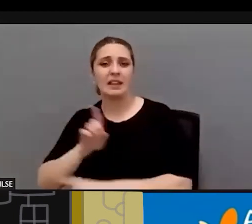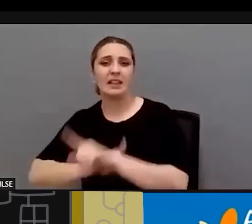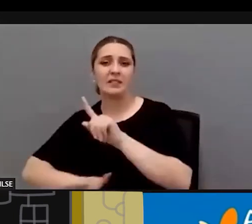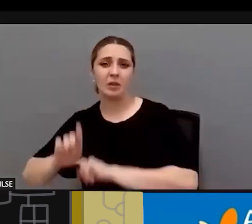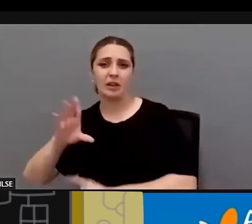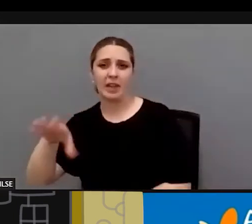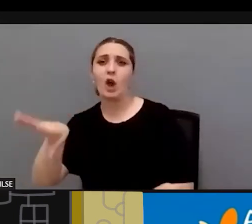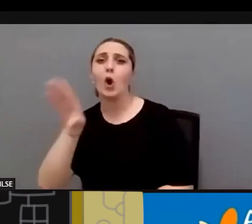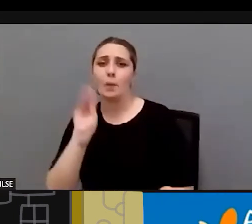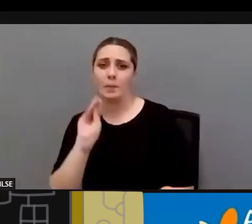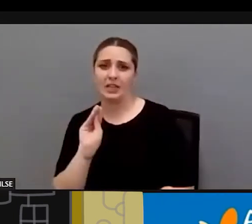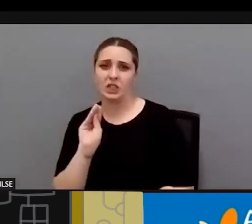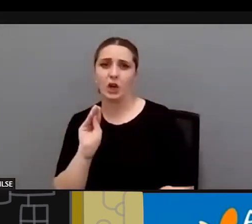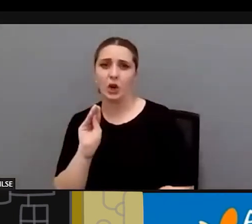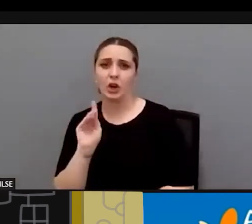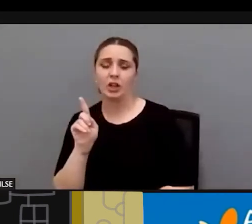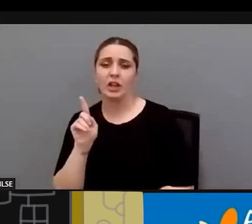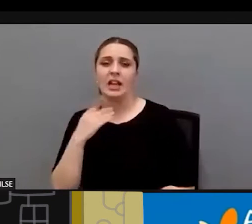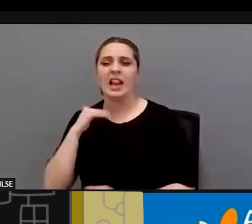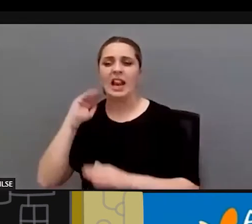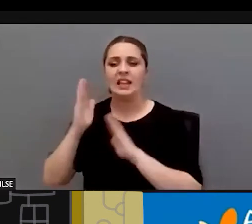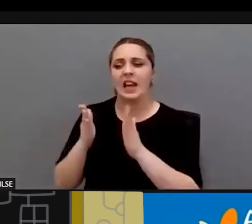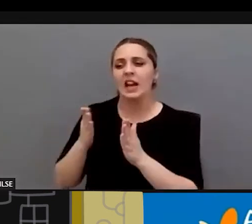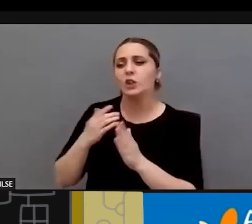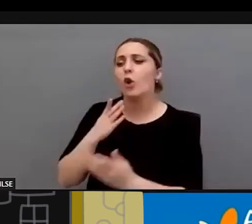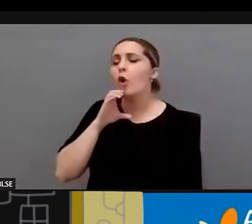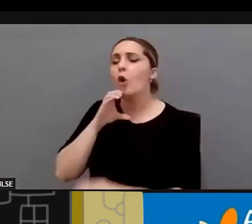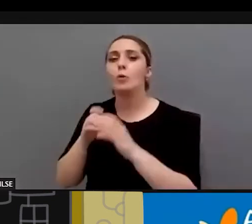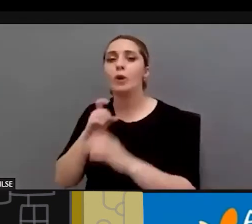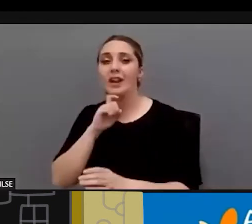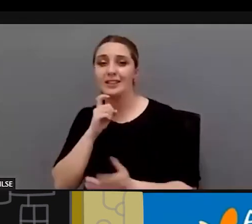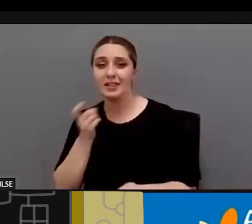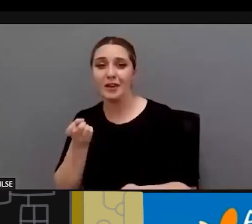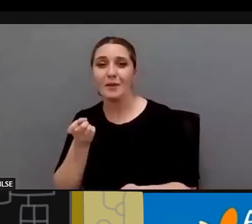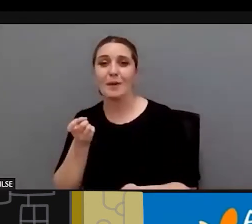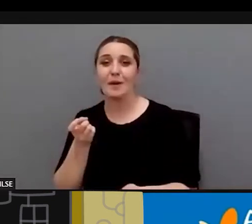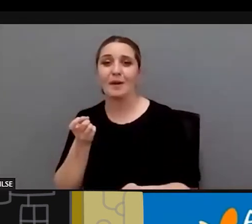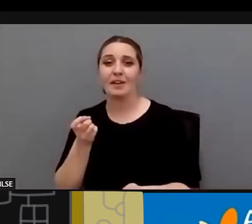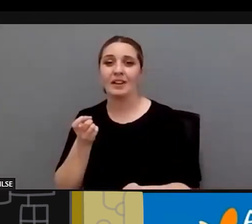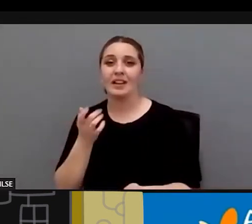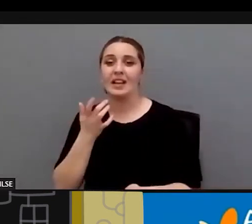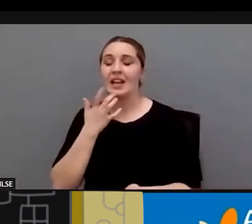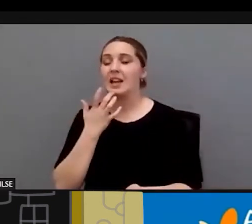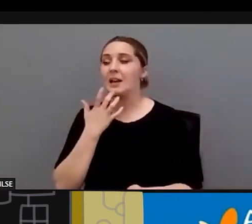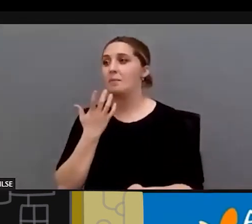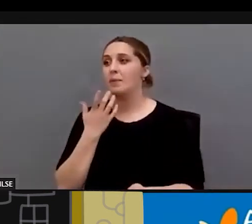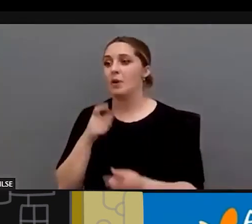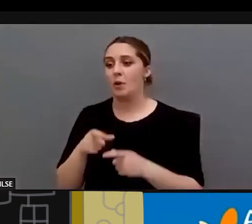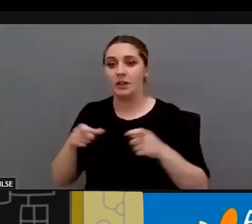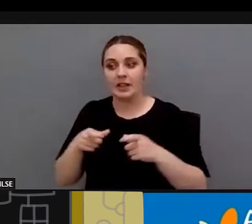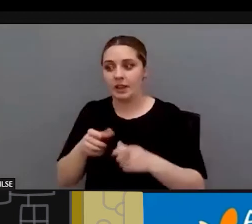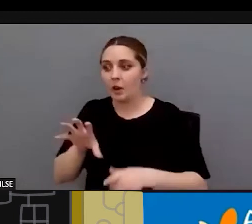comprensión y ahí el trato el cómo te comunicas cómo sacas el billete